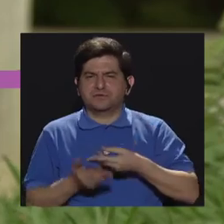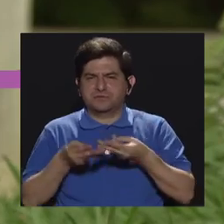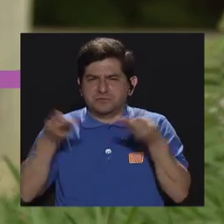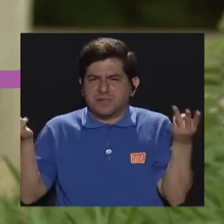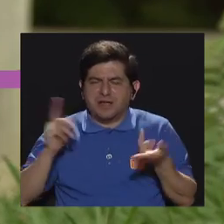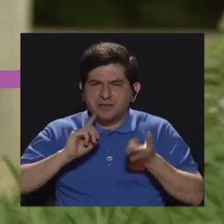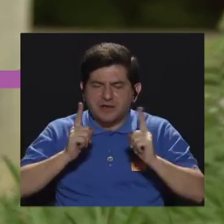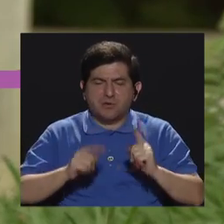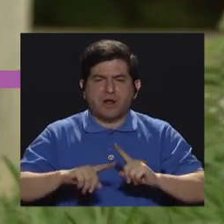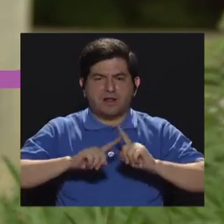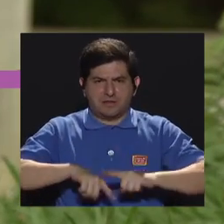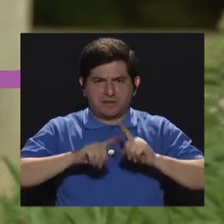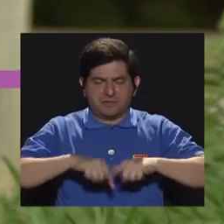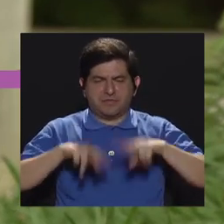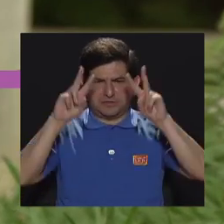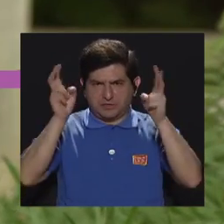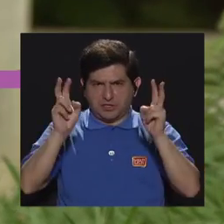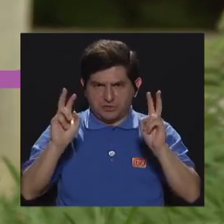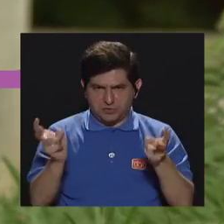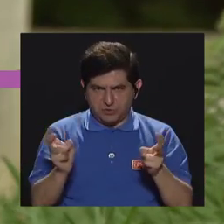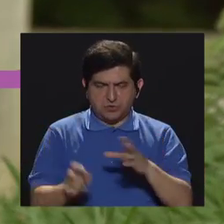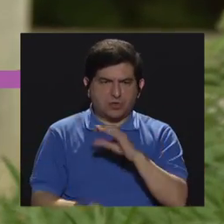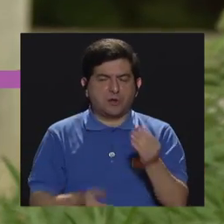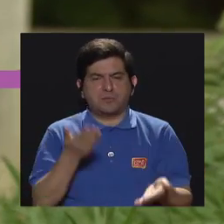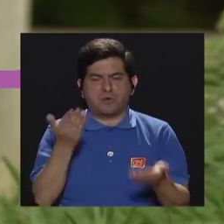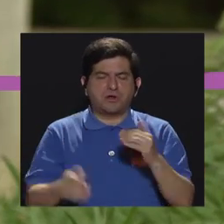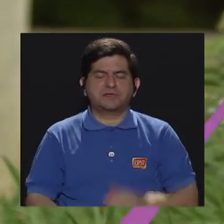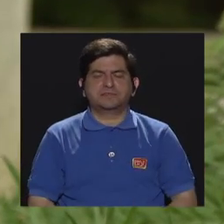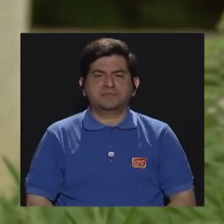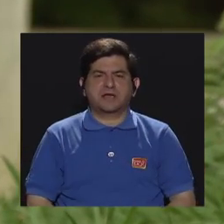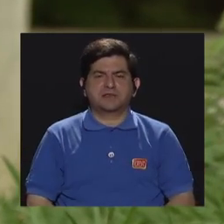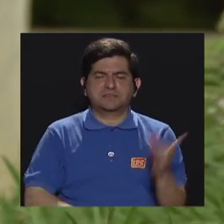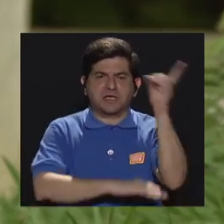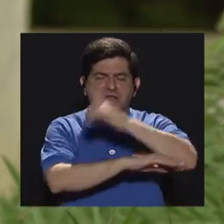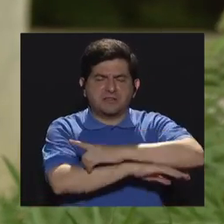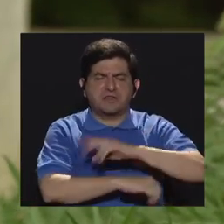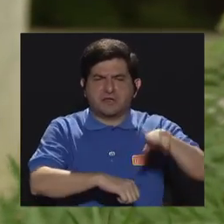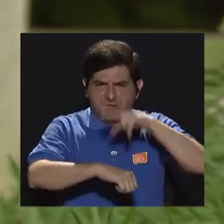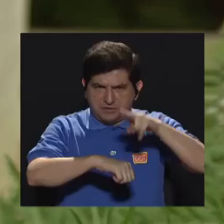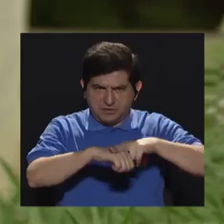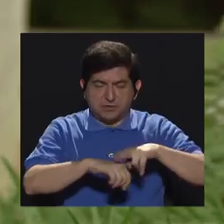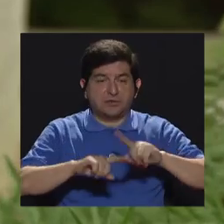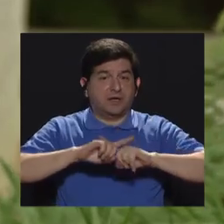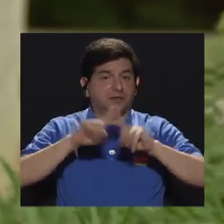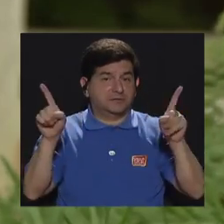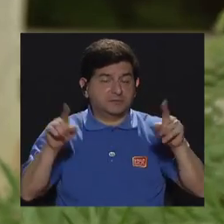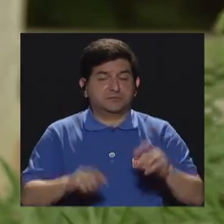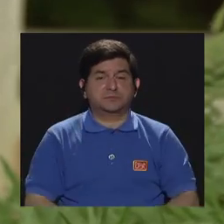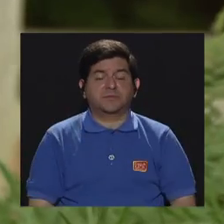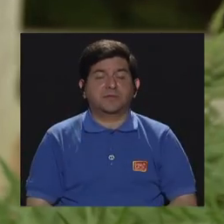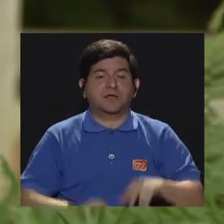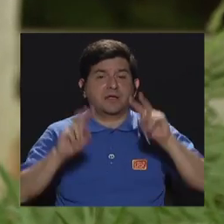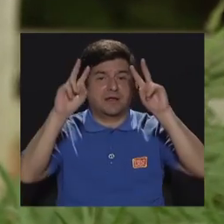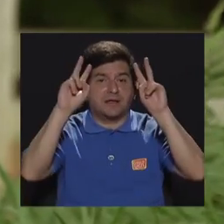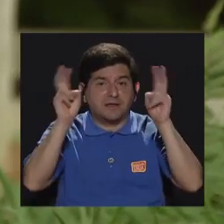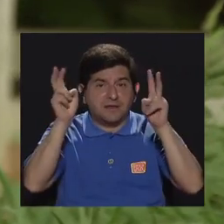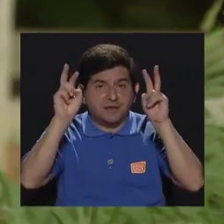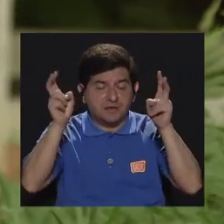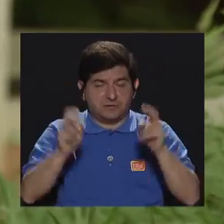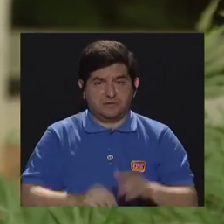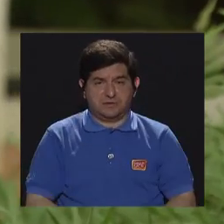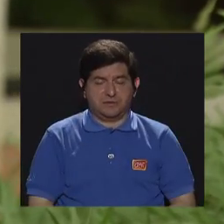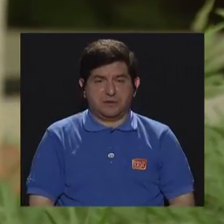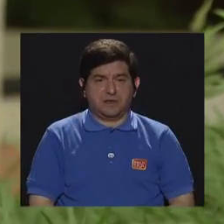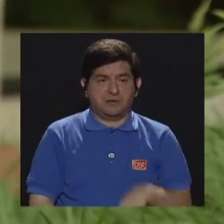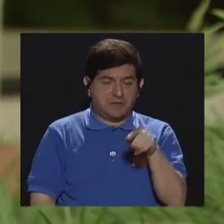una serie de materias o para las efemérides, etcétera, ¿verdad? Pero, básicamente, digamos, el tema más, o